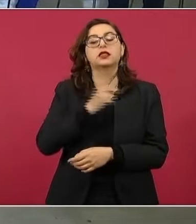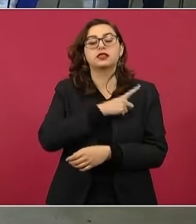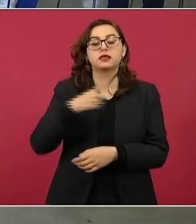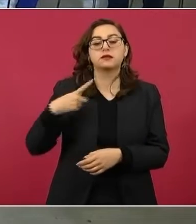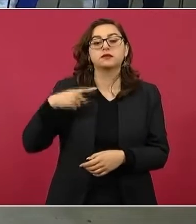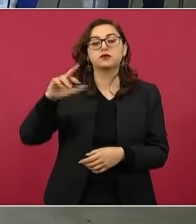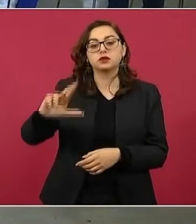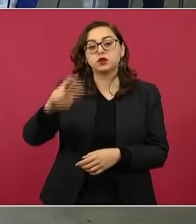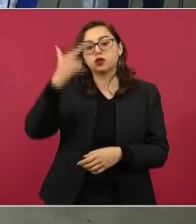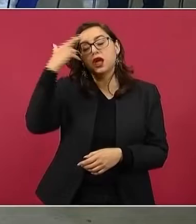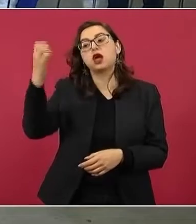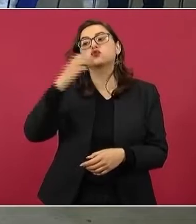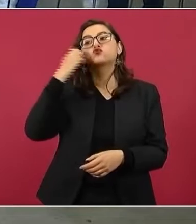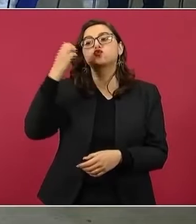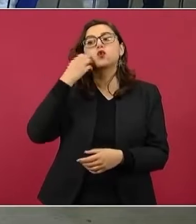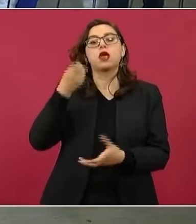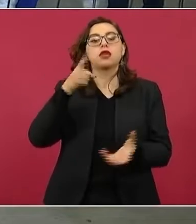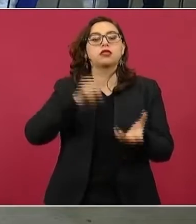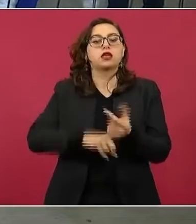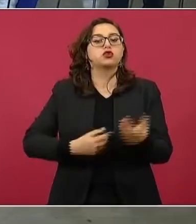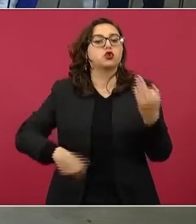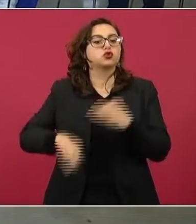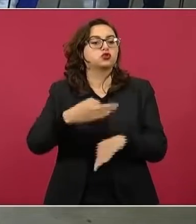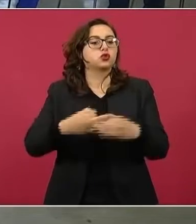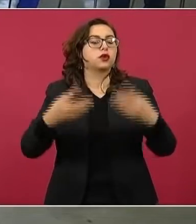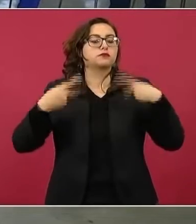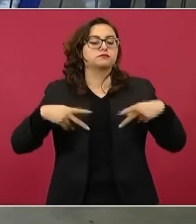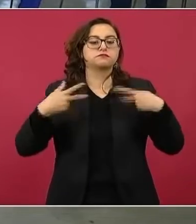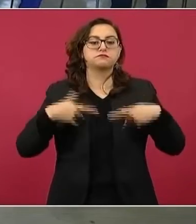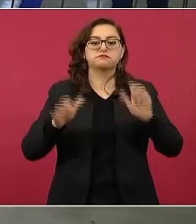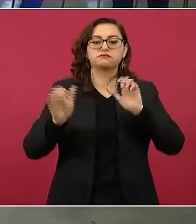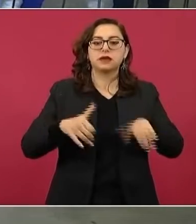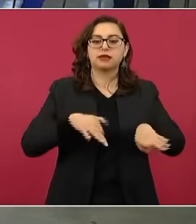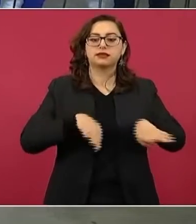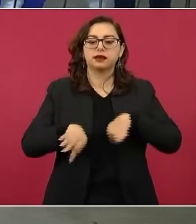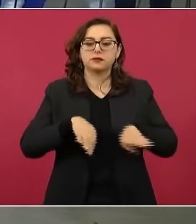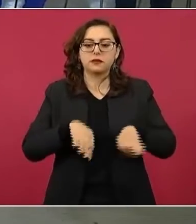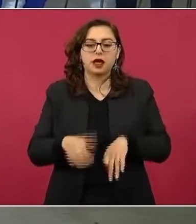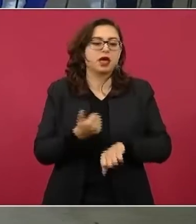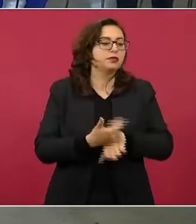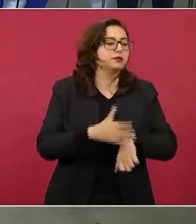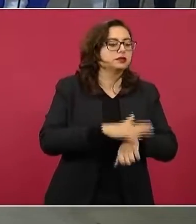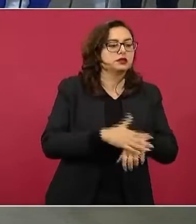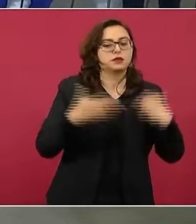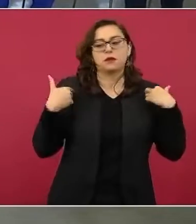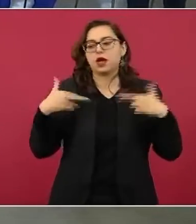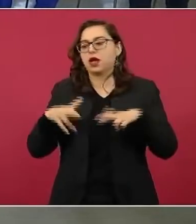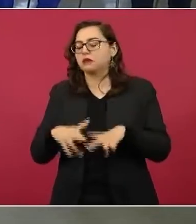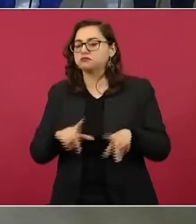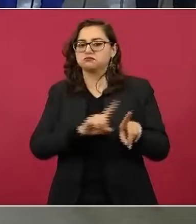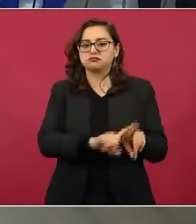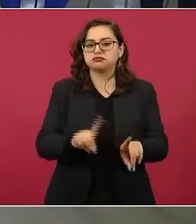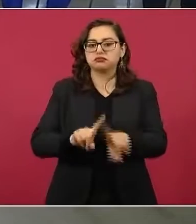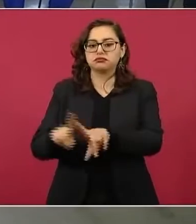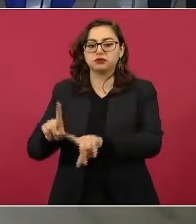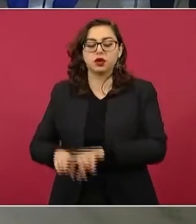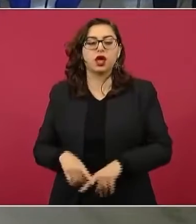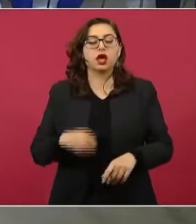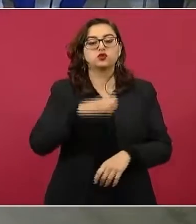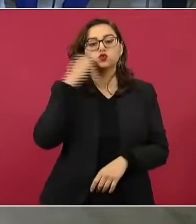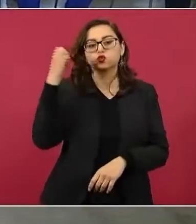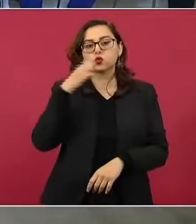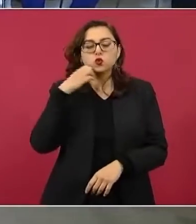educativo, desde personal docente, administrativo, manual, así como va dirigido también a escuelas públicas y